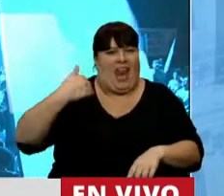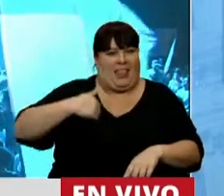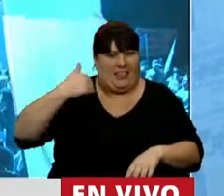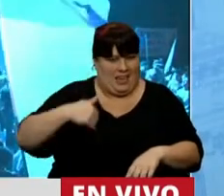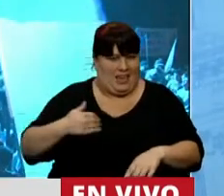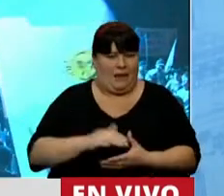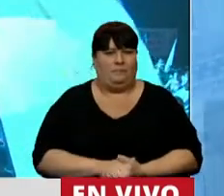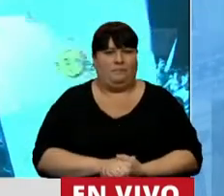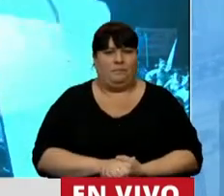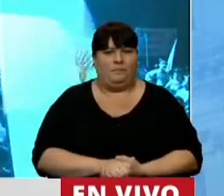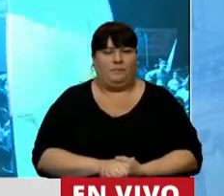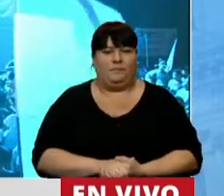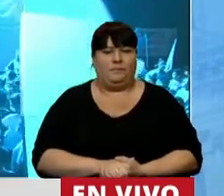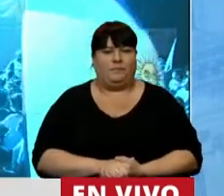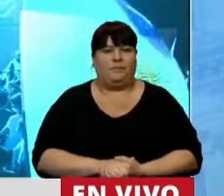Argentina.